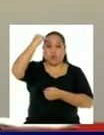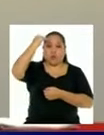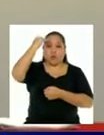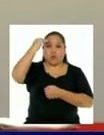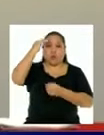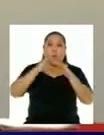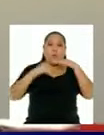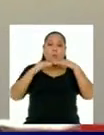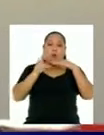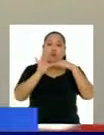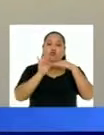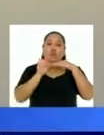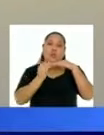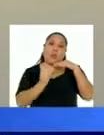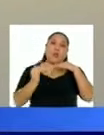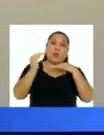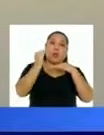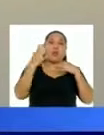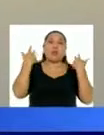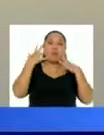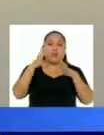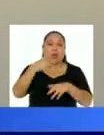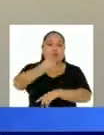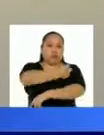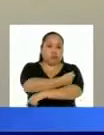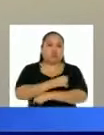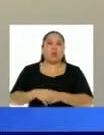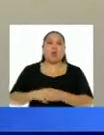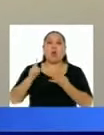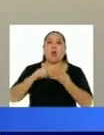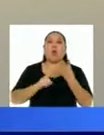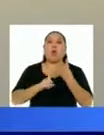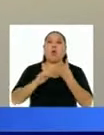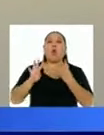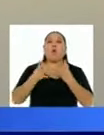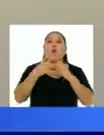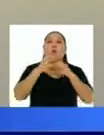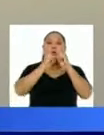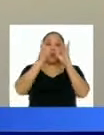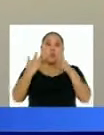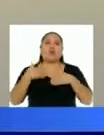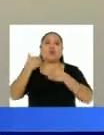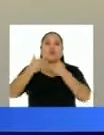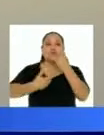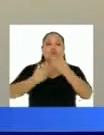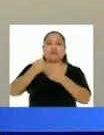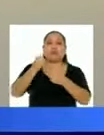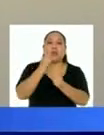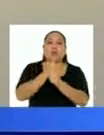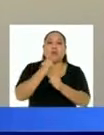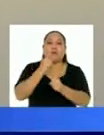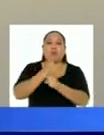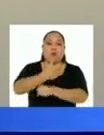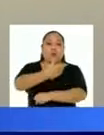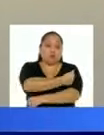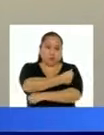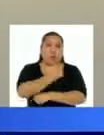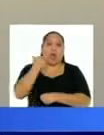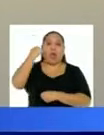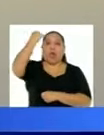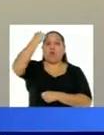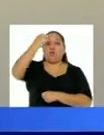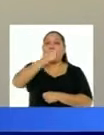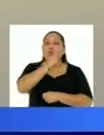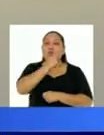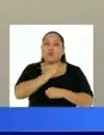ya han sido inmunizados. Seguimos por cuarto día consecutivo con la segunda jornada de vacunación de adultos mayores de 80 años,